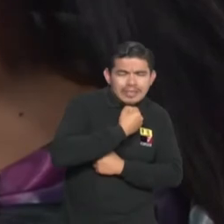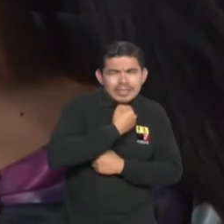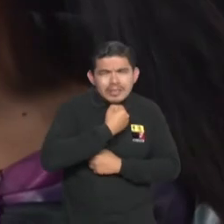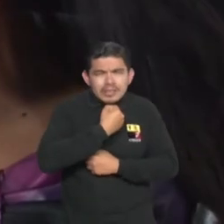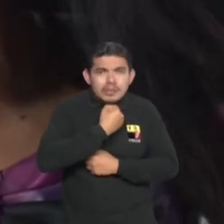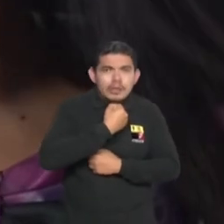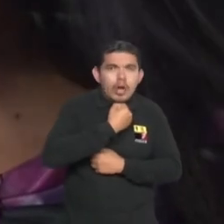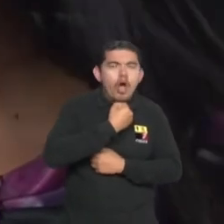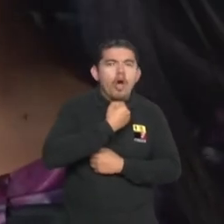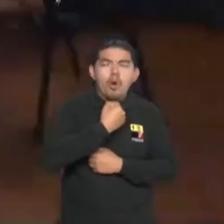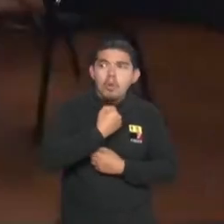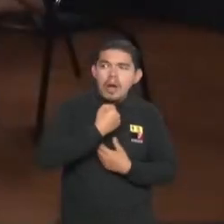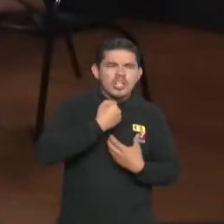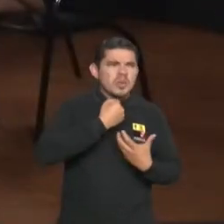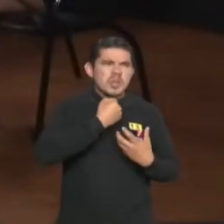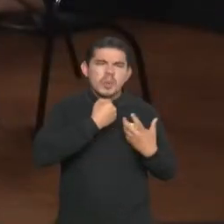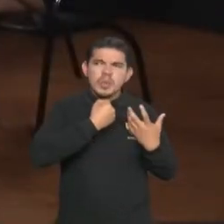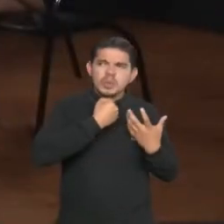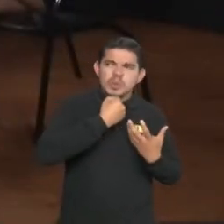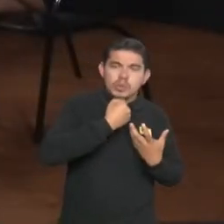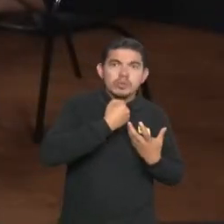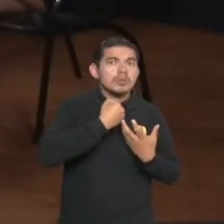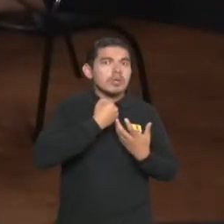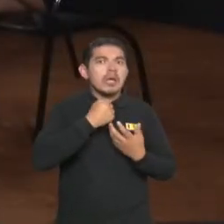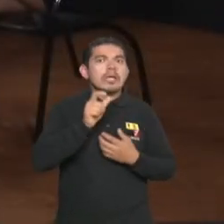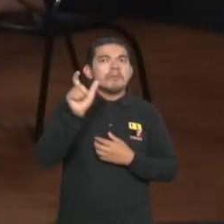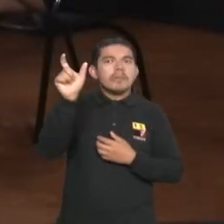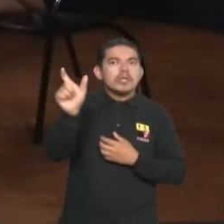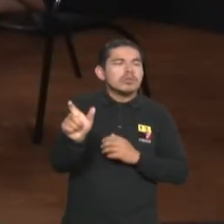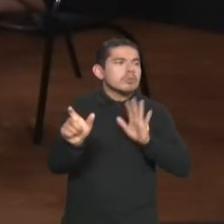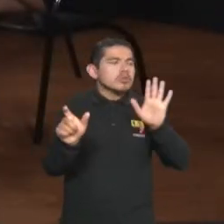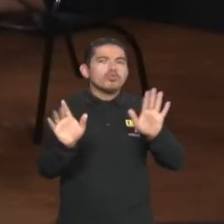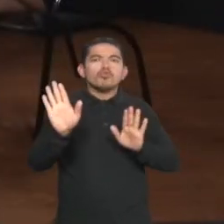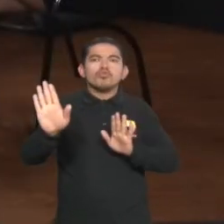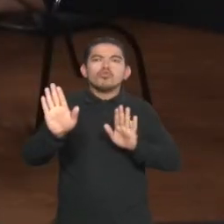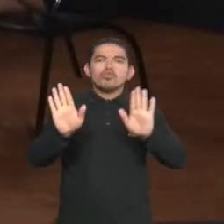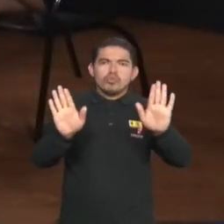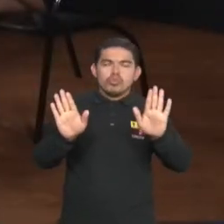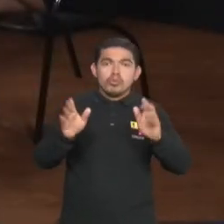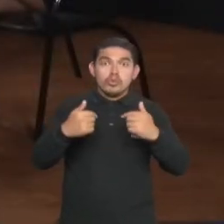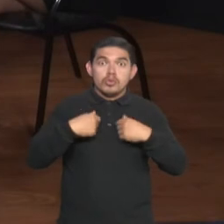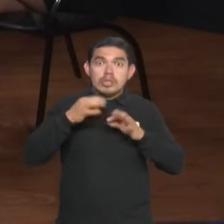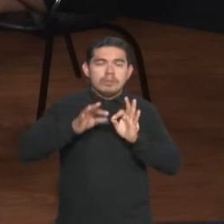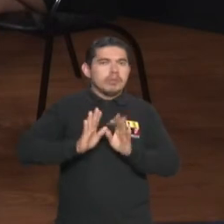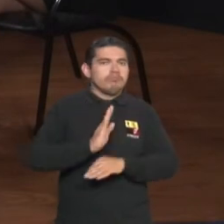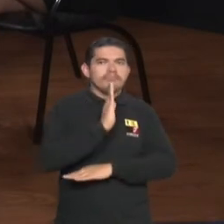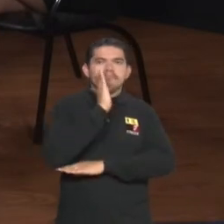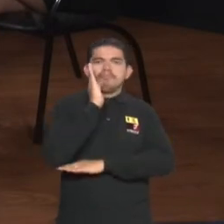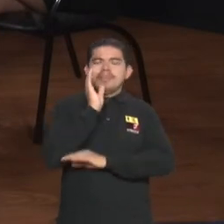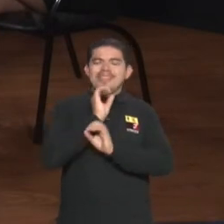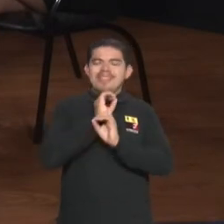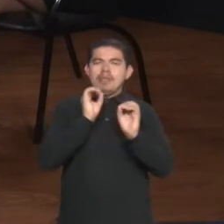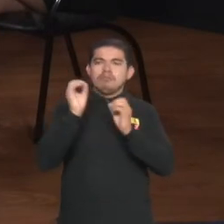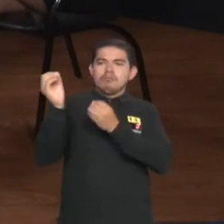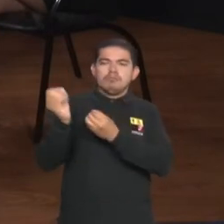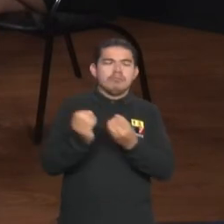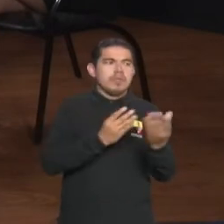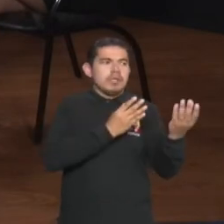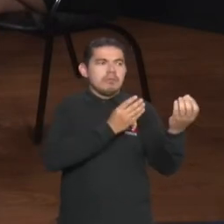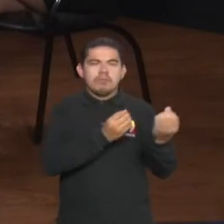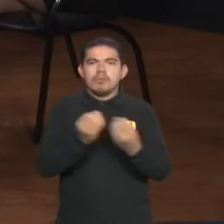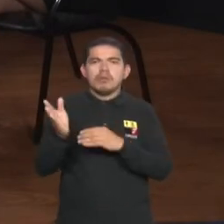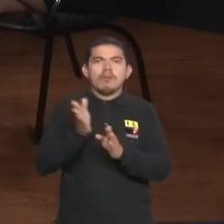Si es que está molesto, está triste, lo que sea. Esa persona a que está triste, molesta, no el intérprete de lengua de señas. Nosotros transmitimos